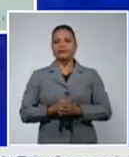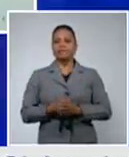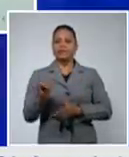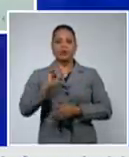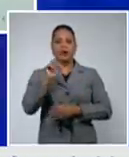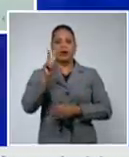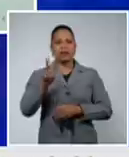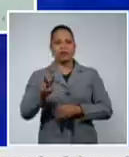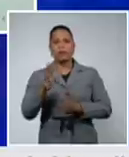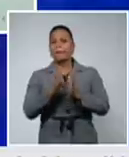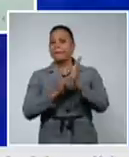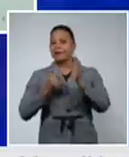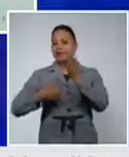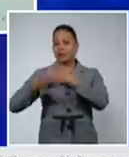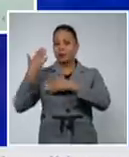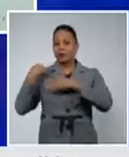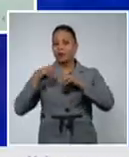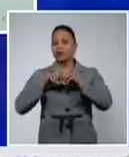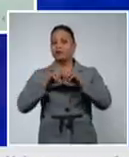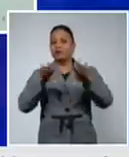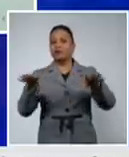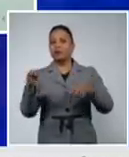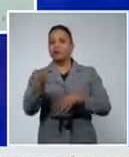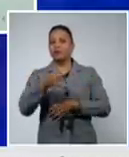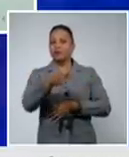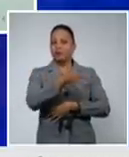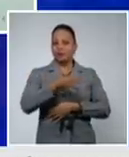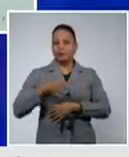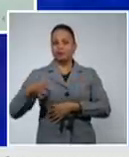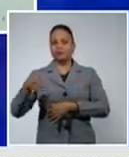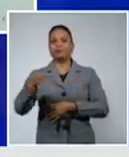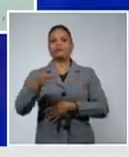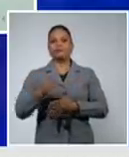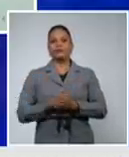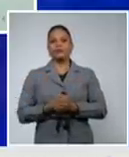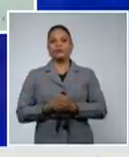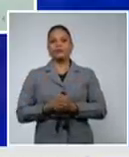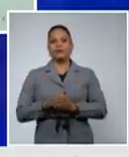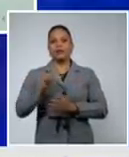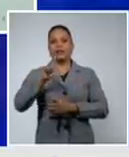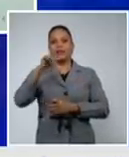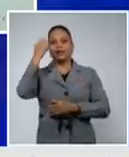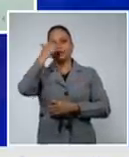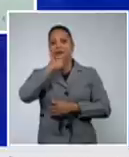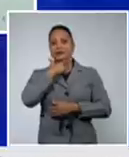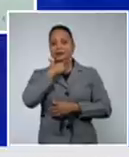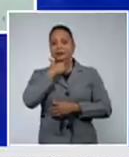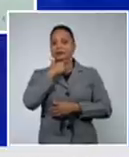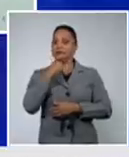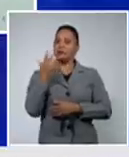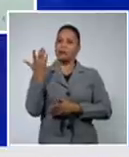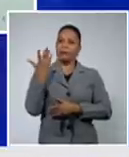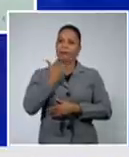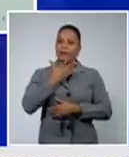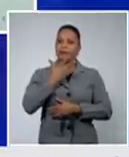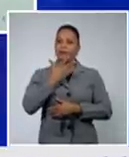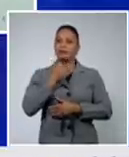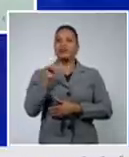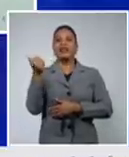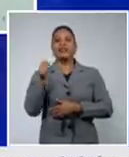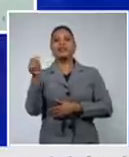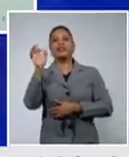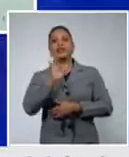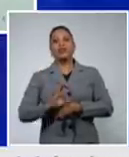dispersos en sus 15 municipios La Liza con el número mayor no perdón 10 de octubre